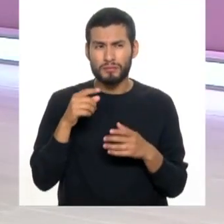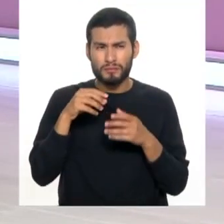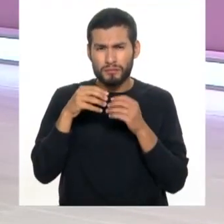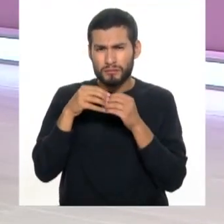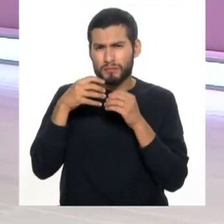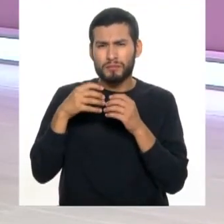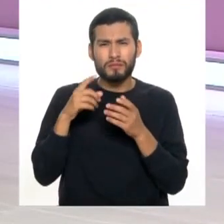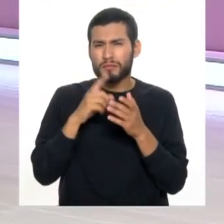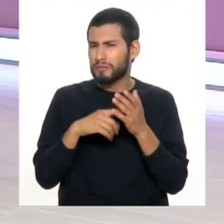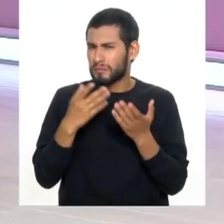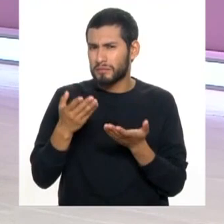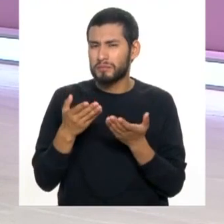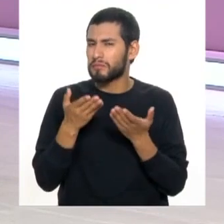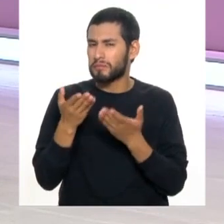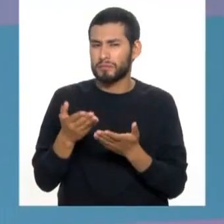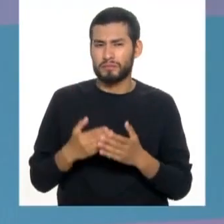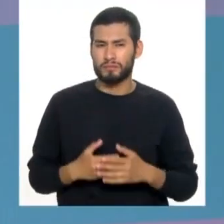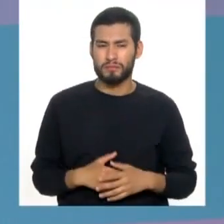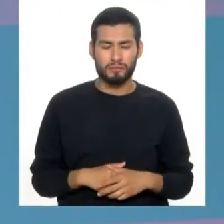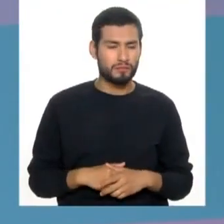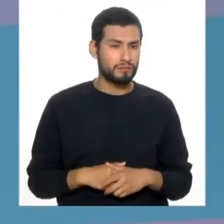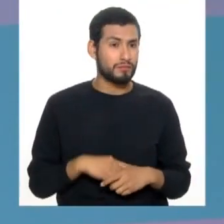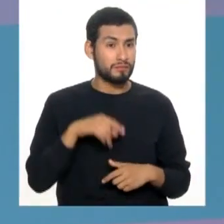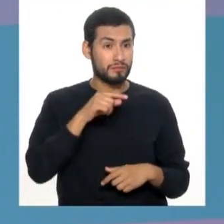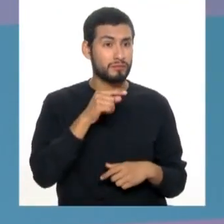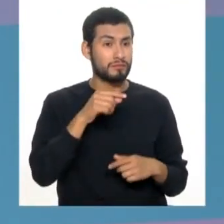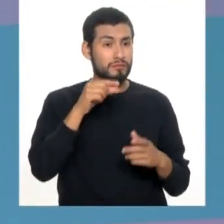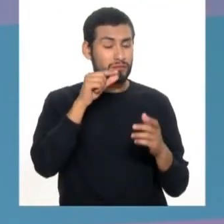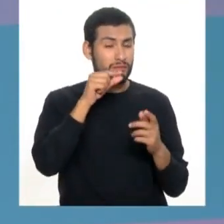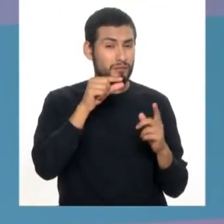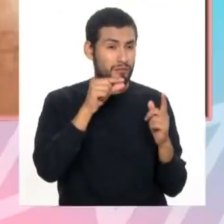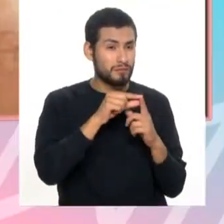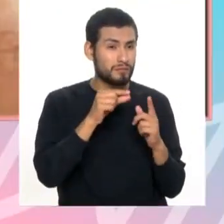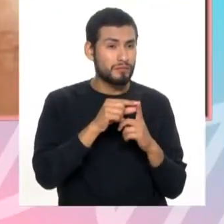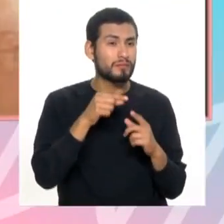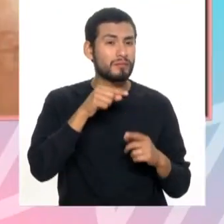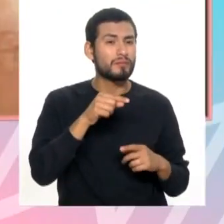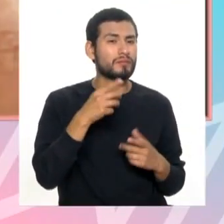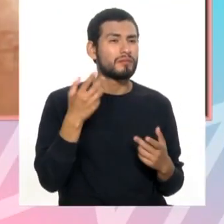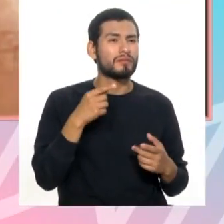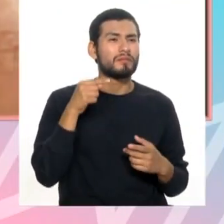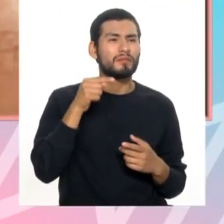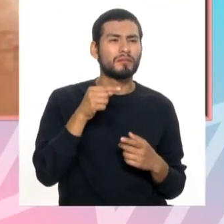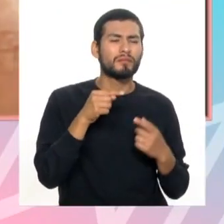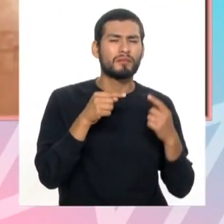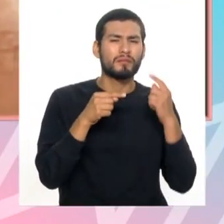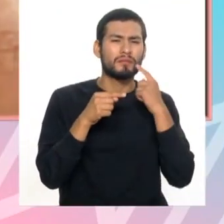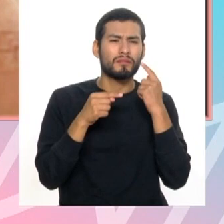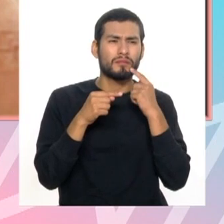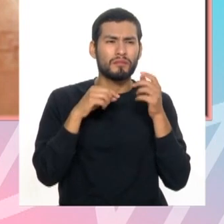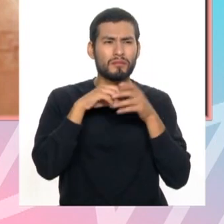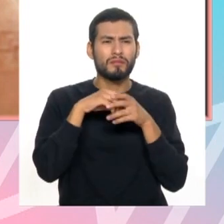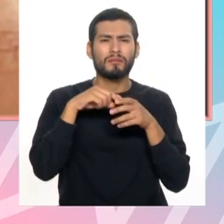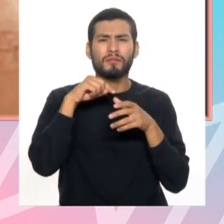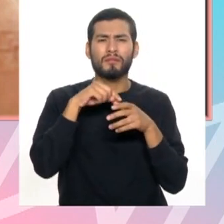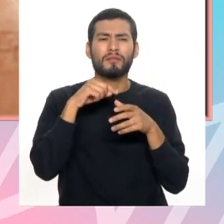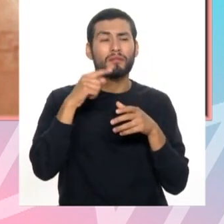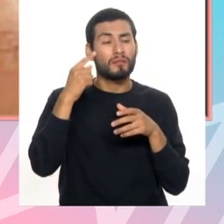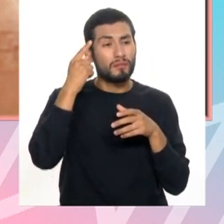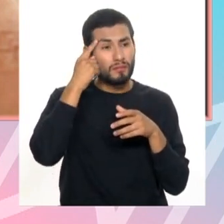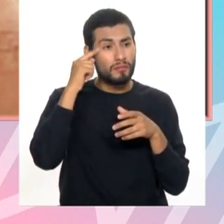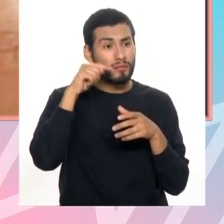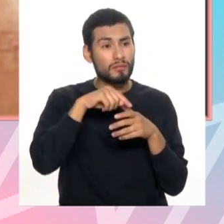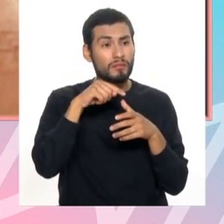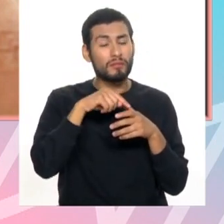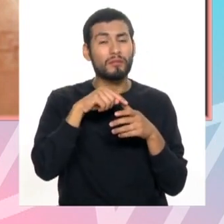pequeña afta. ¿Qué le podemos recomendar a César? Lo que está rematando con la última parte que dijo de que está saliéndole una afta. Muchas pacientes piensan que